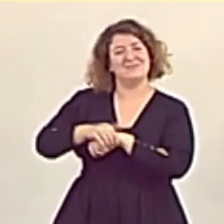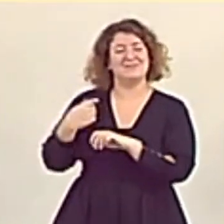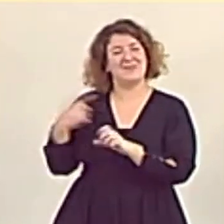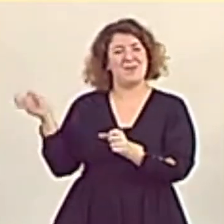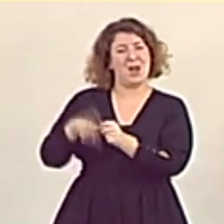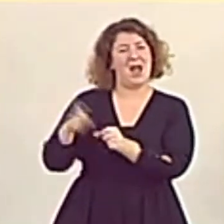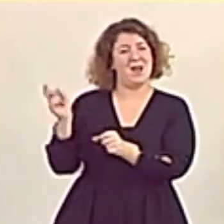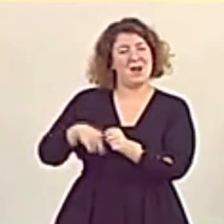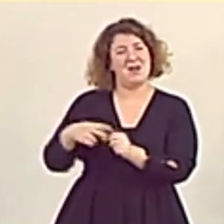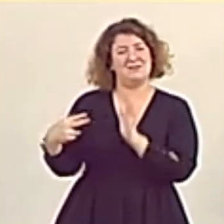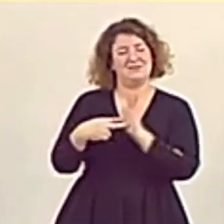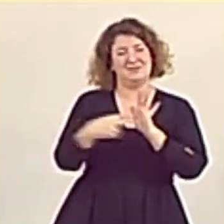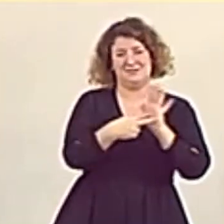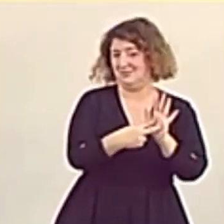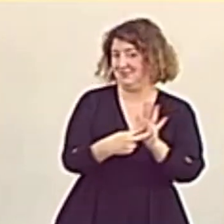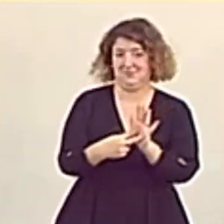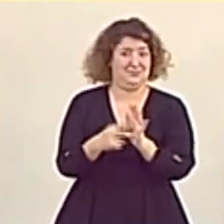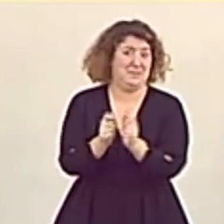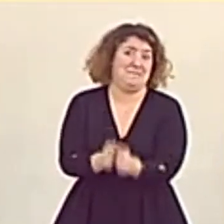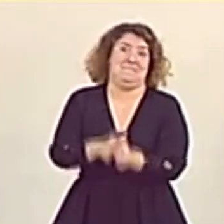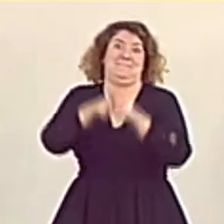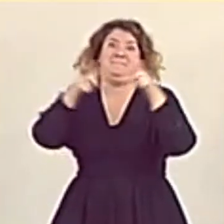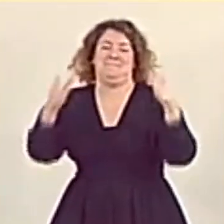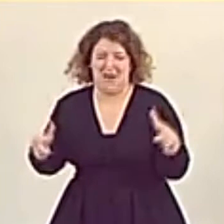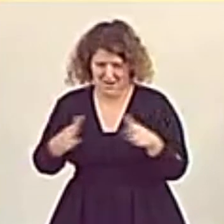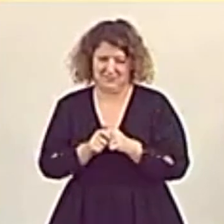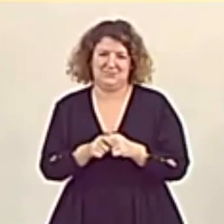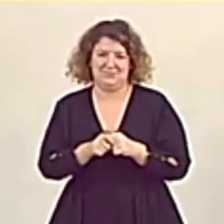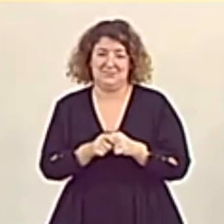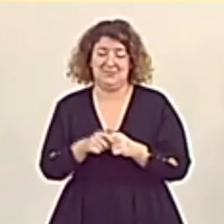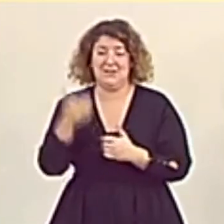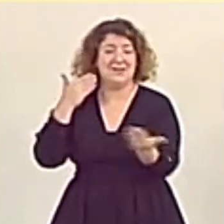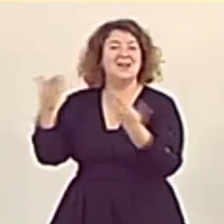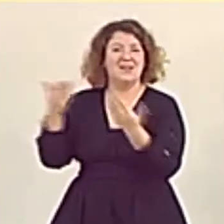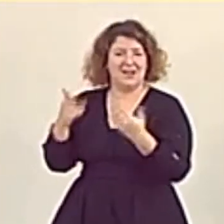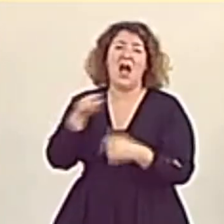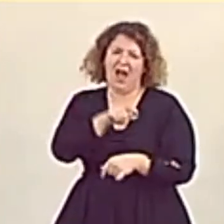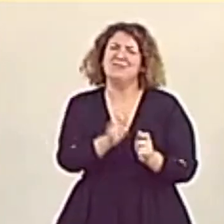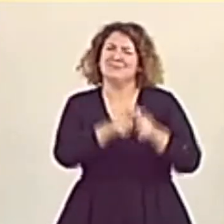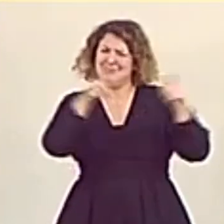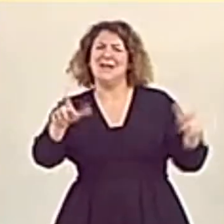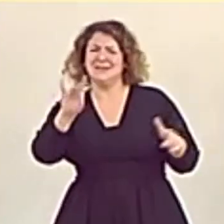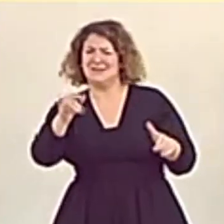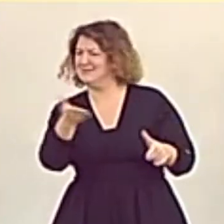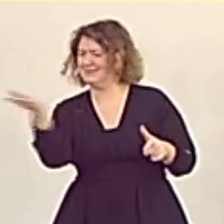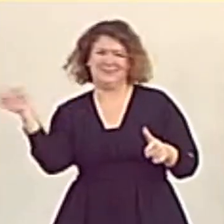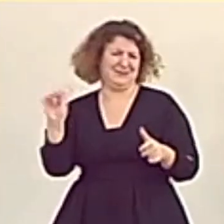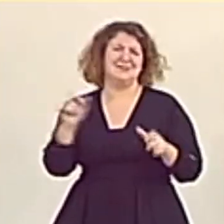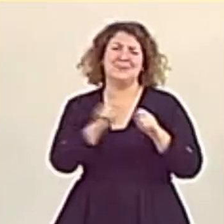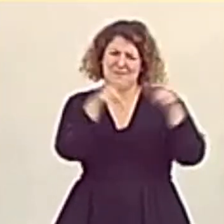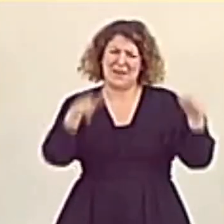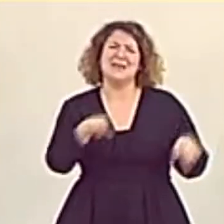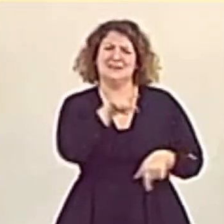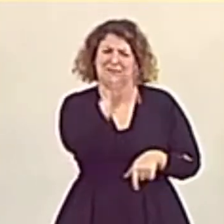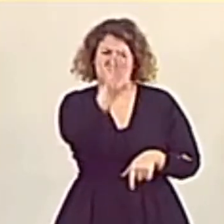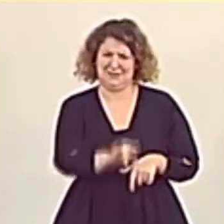datos no ha habido nunca un crecimiento así. En eso hay que reconocer el trabajo de este Gobierno.